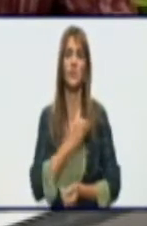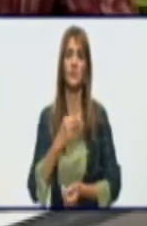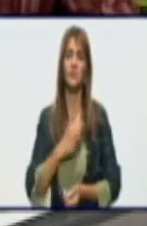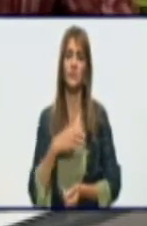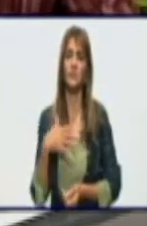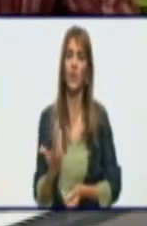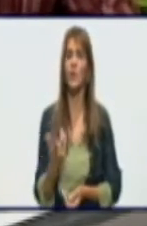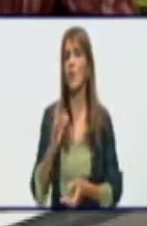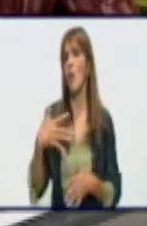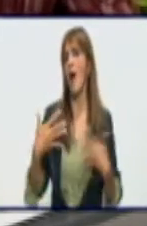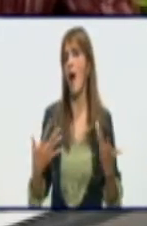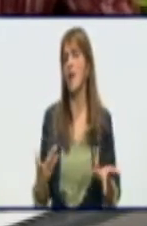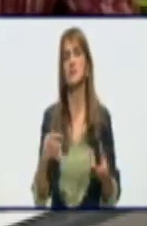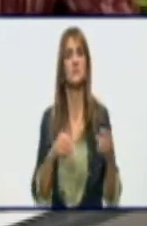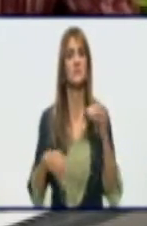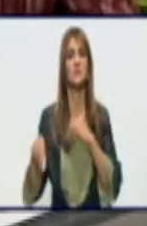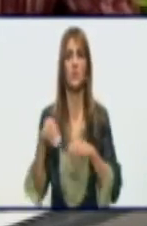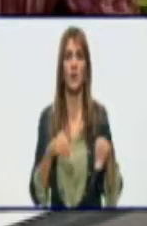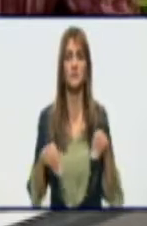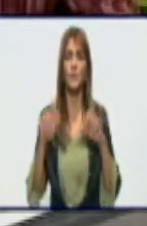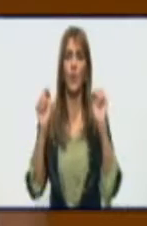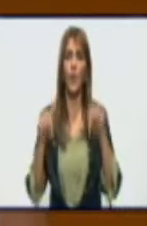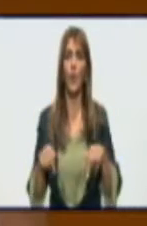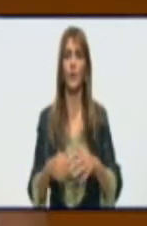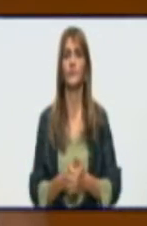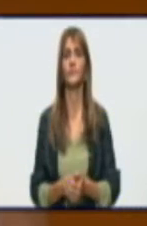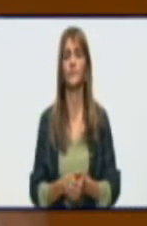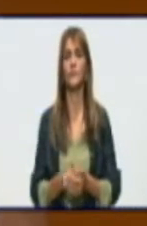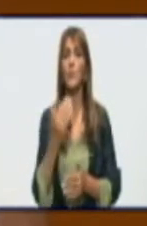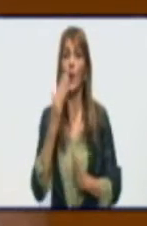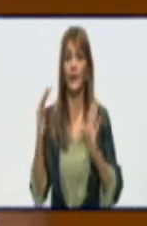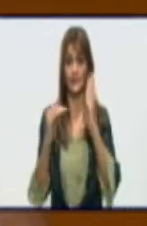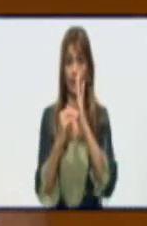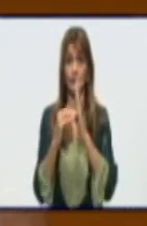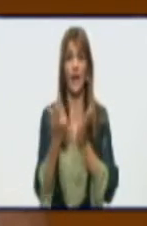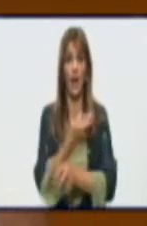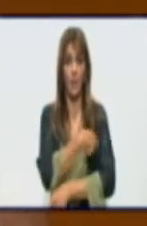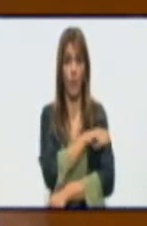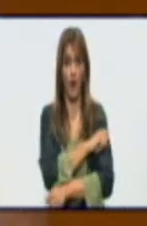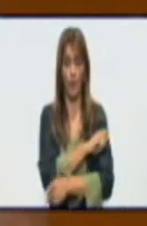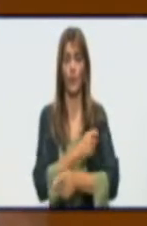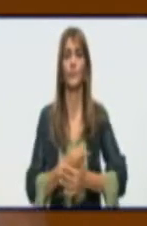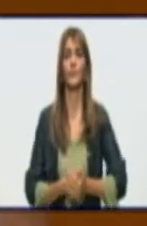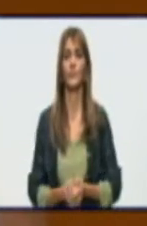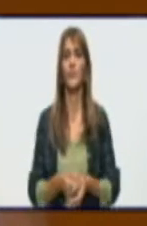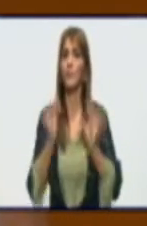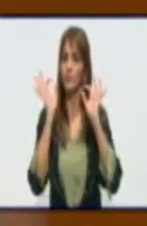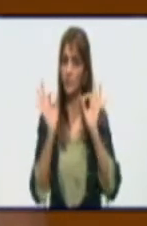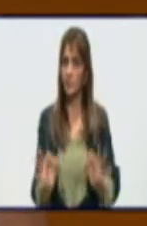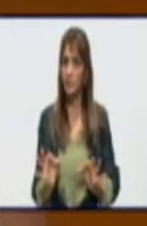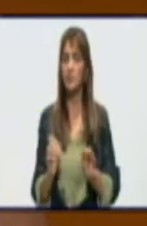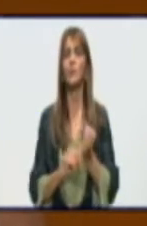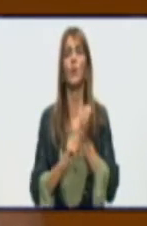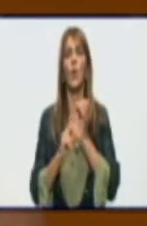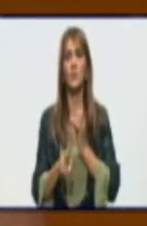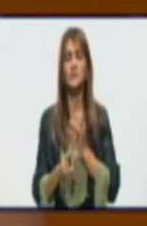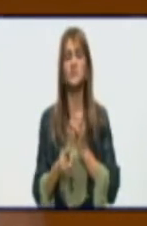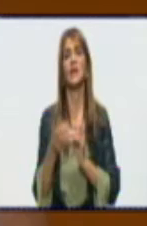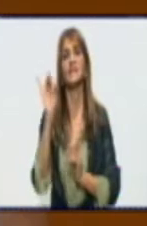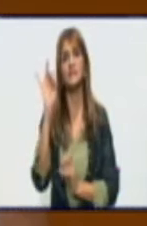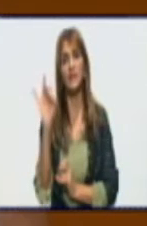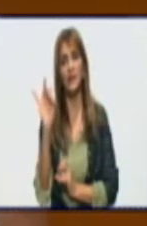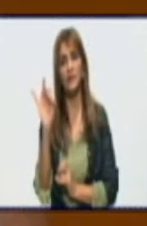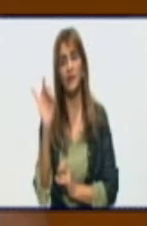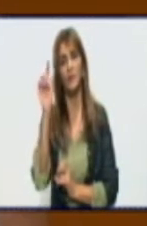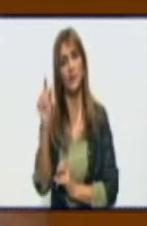tiene el territorio en este sentido? Buenas tardes, Yonel, a ti y para todo nuestro pueblo querido. Bueno, ciertamente la provincia con una cifra muy baja de